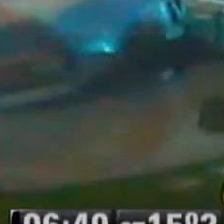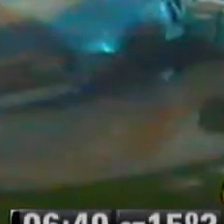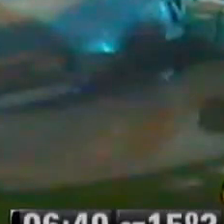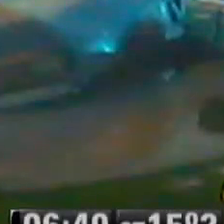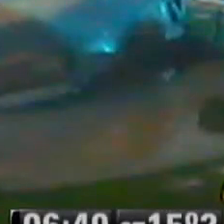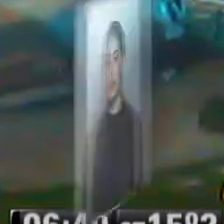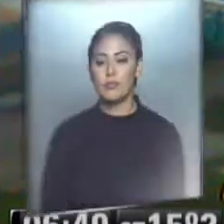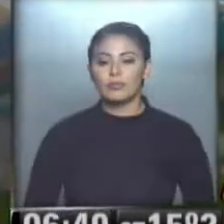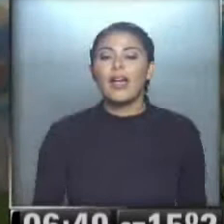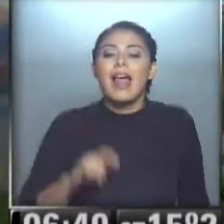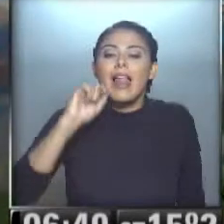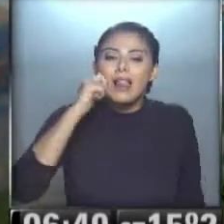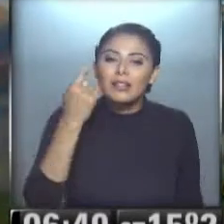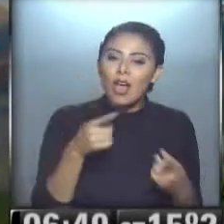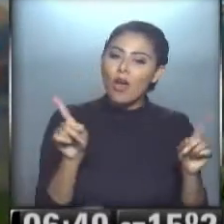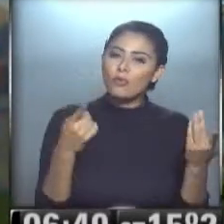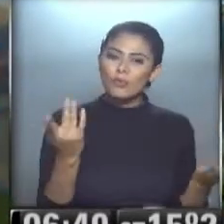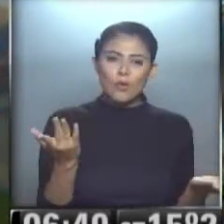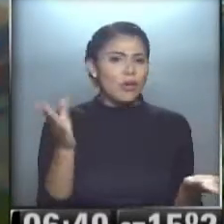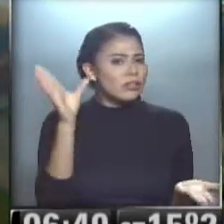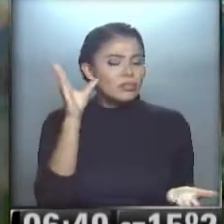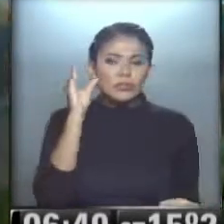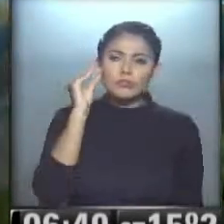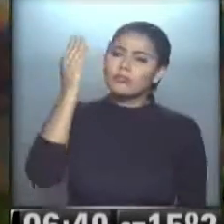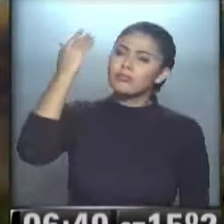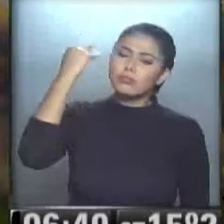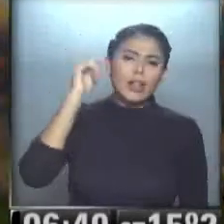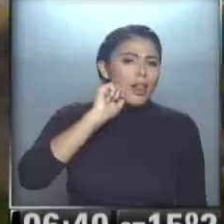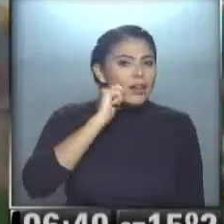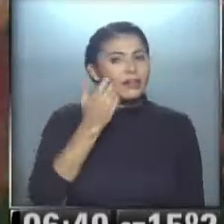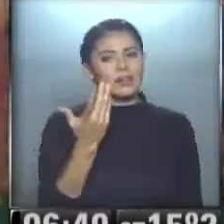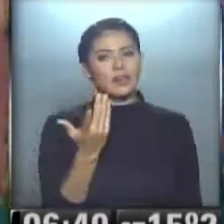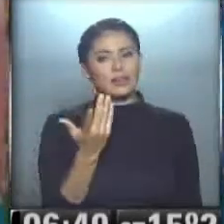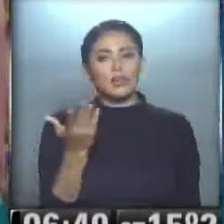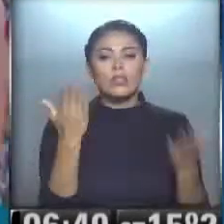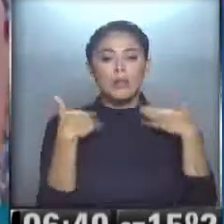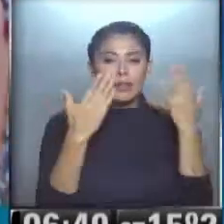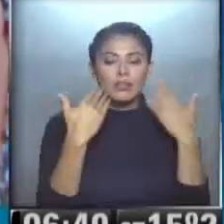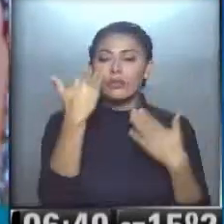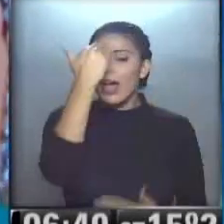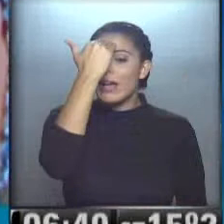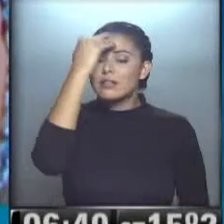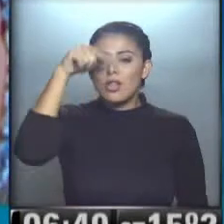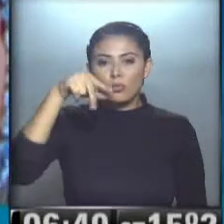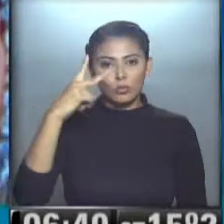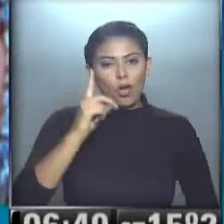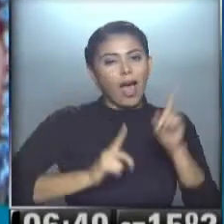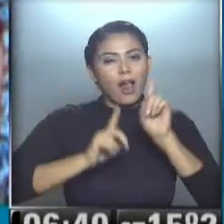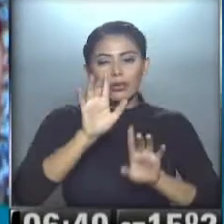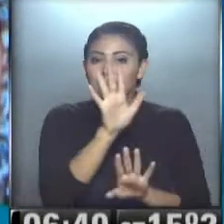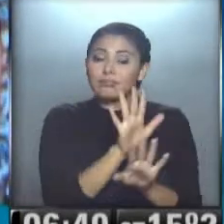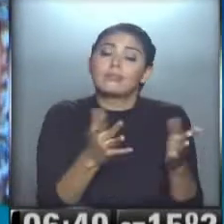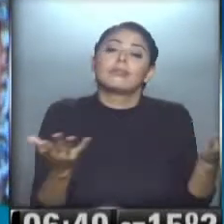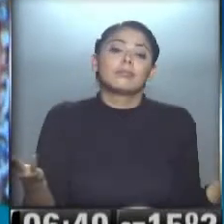¡Qué linda música! ¡Qué lindo tema! ¡Qué bueno! 15-2 la temperatura, alguna neblinita